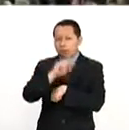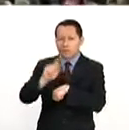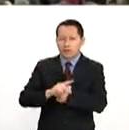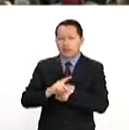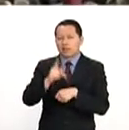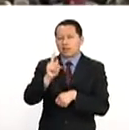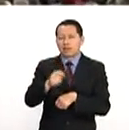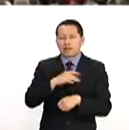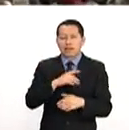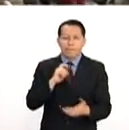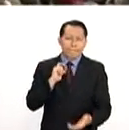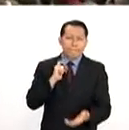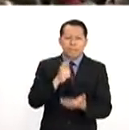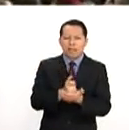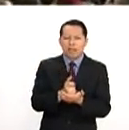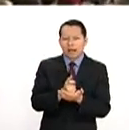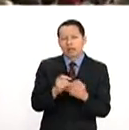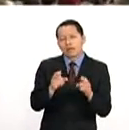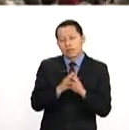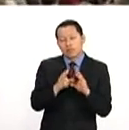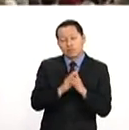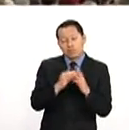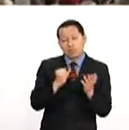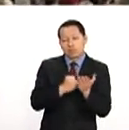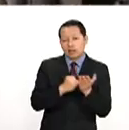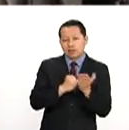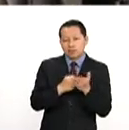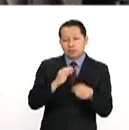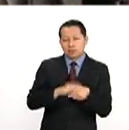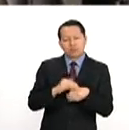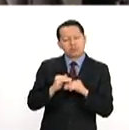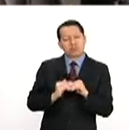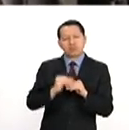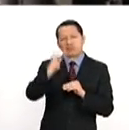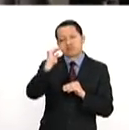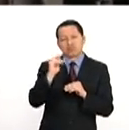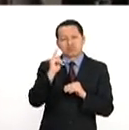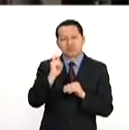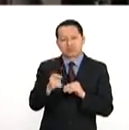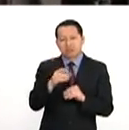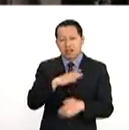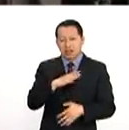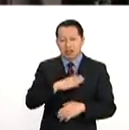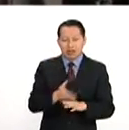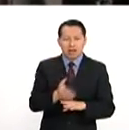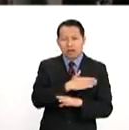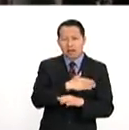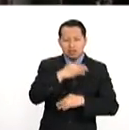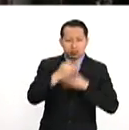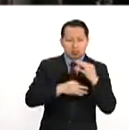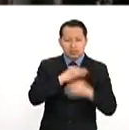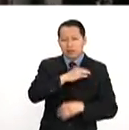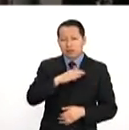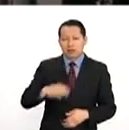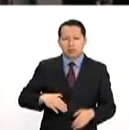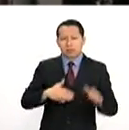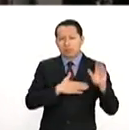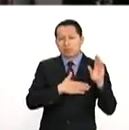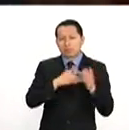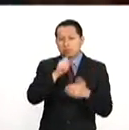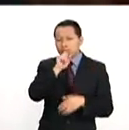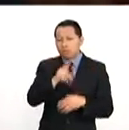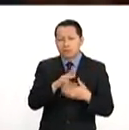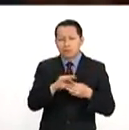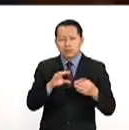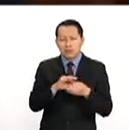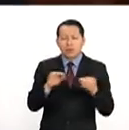a un precio caro, una promesa que él hizo durante campaña, igualmente anunció